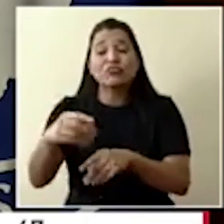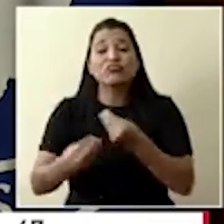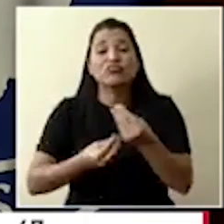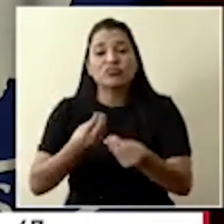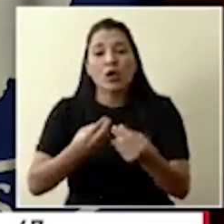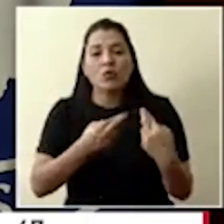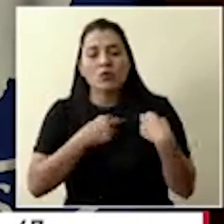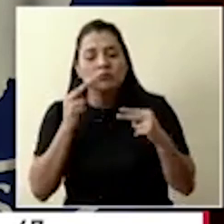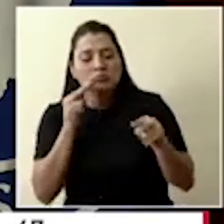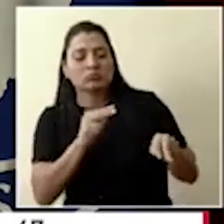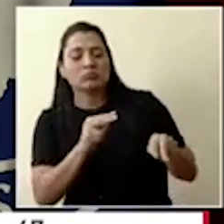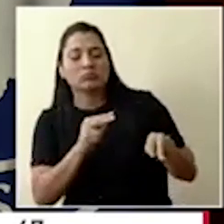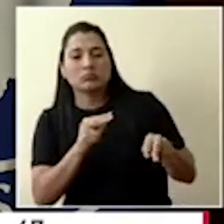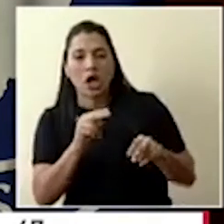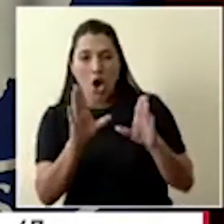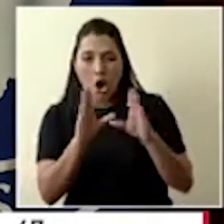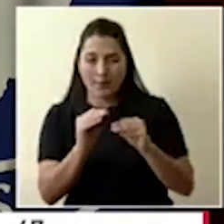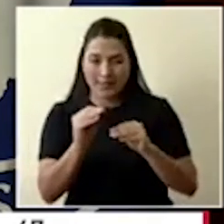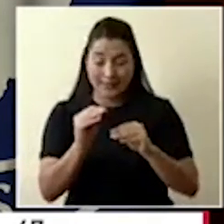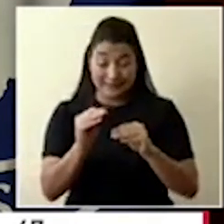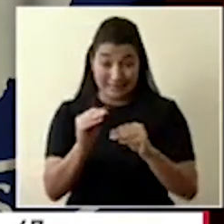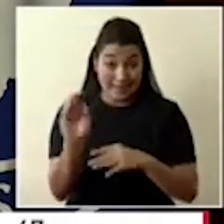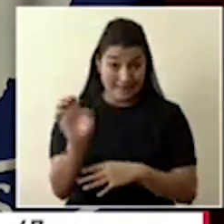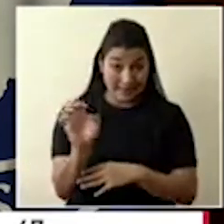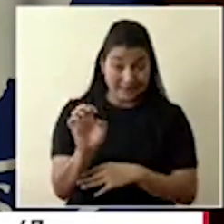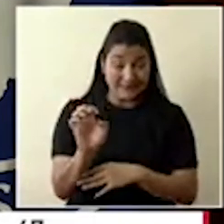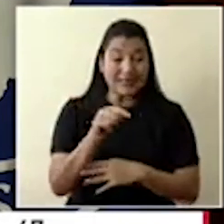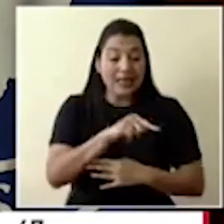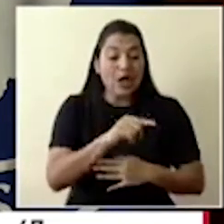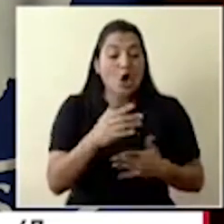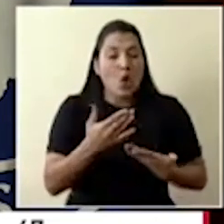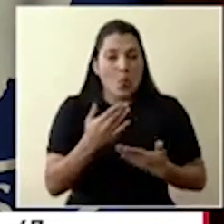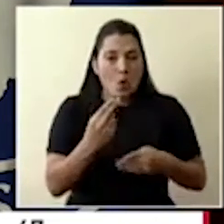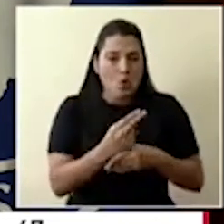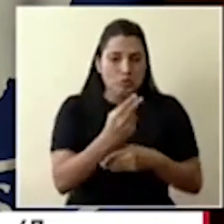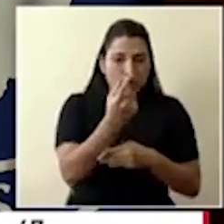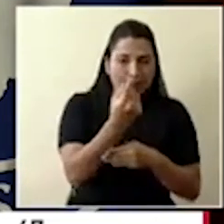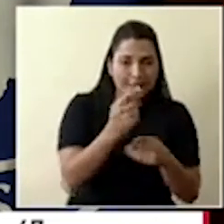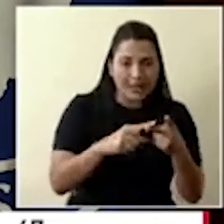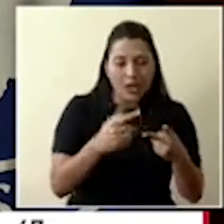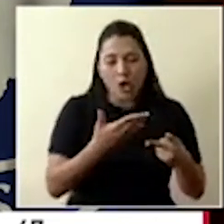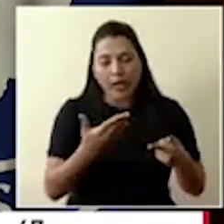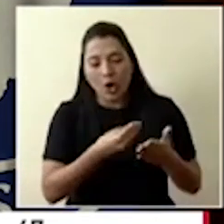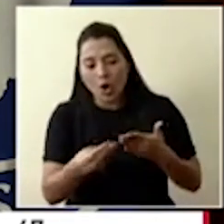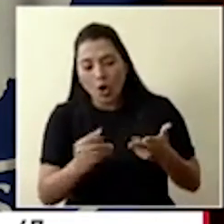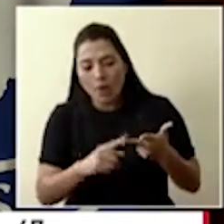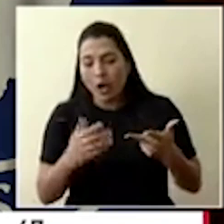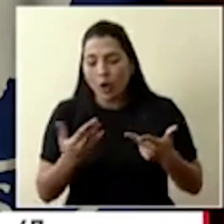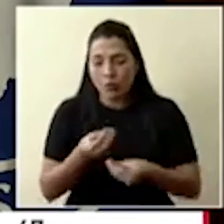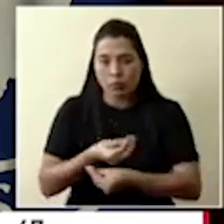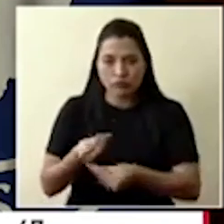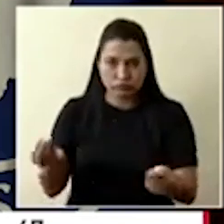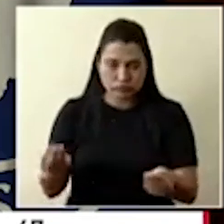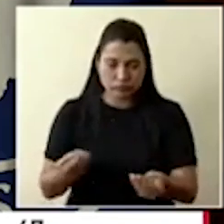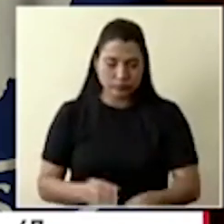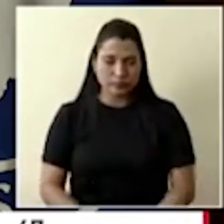Emergencia también sean evaluados, analizados por esta firma de auditoría externa.